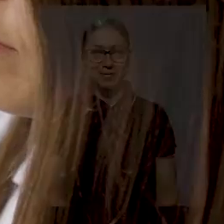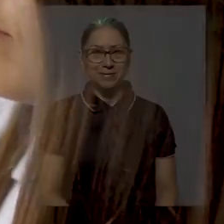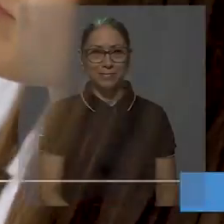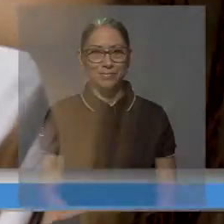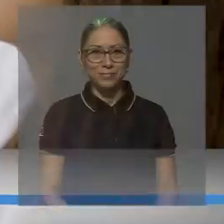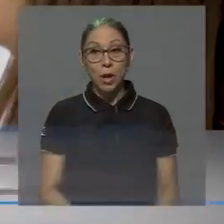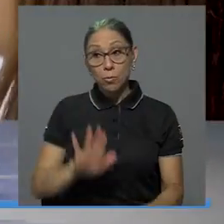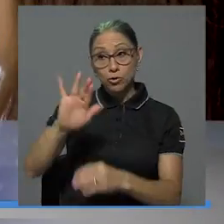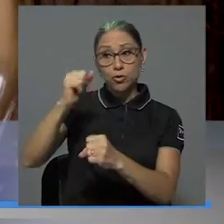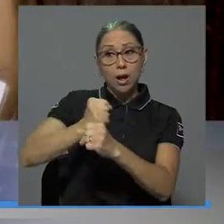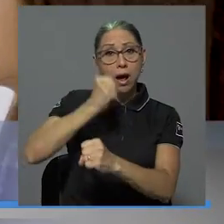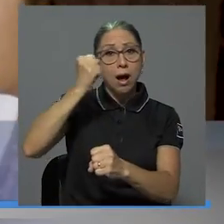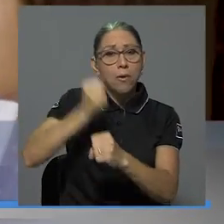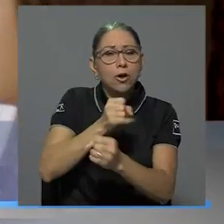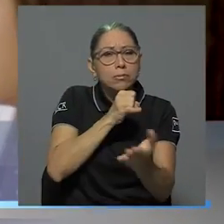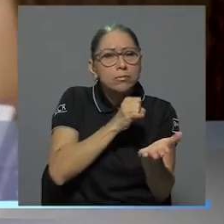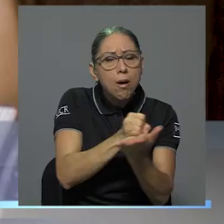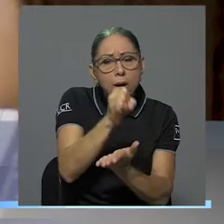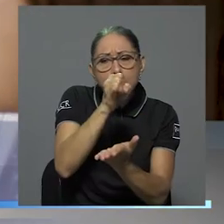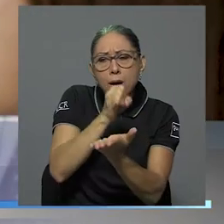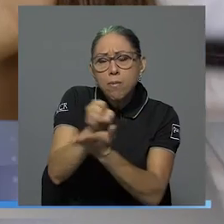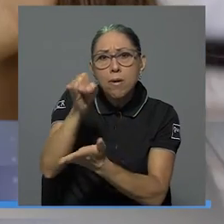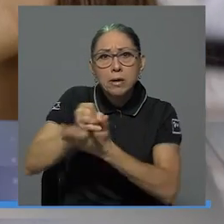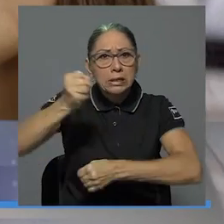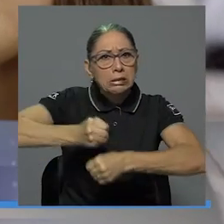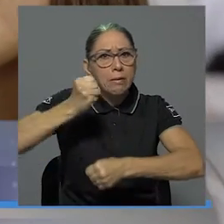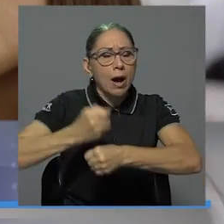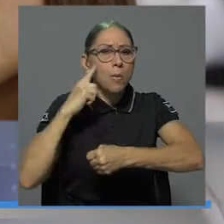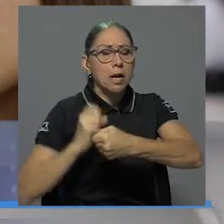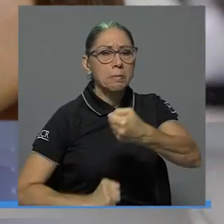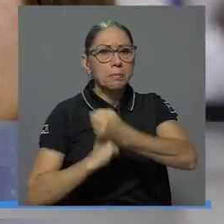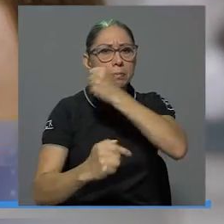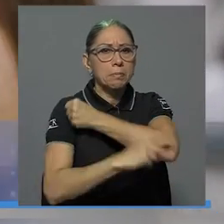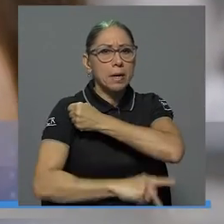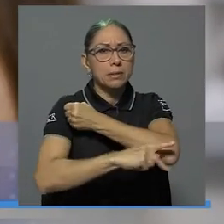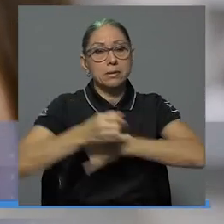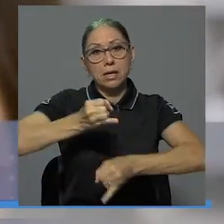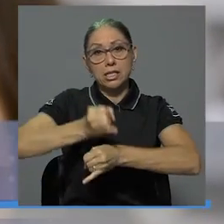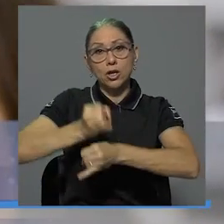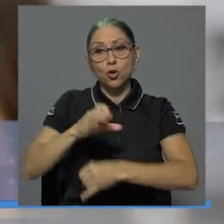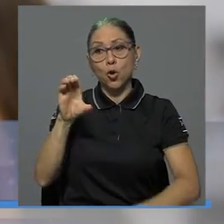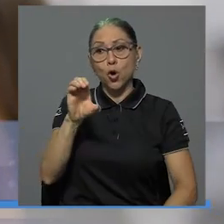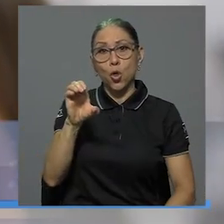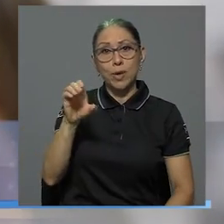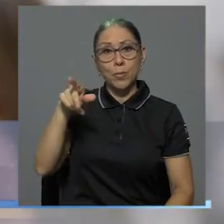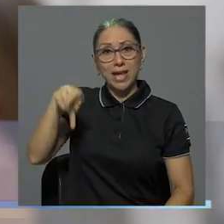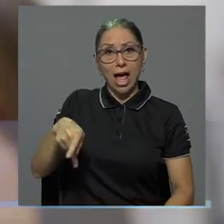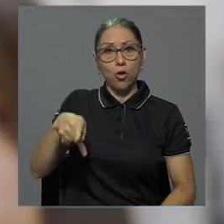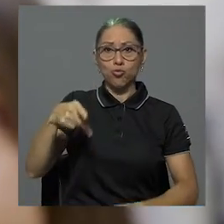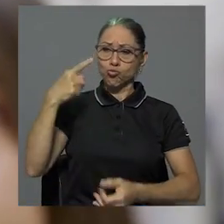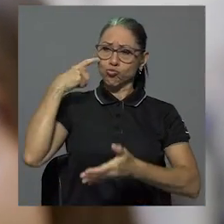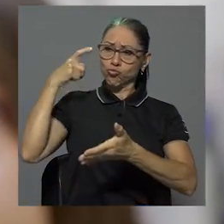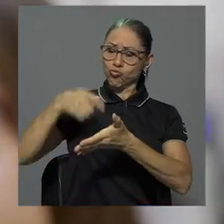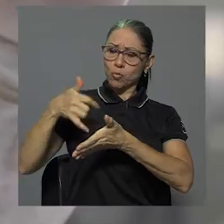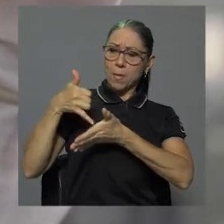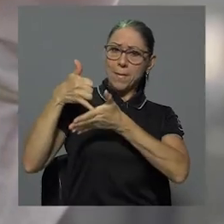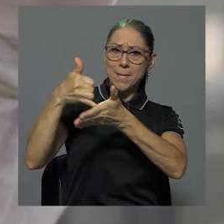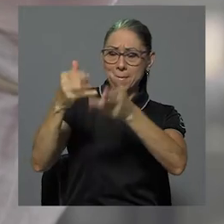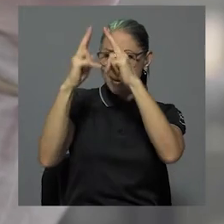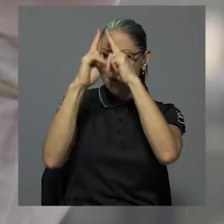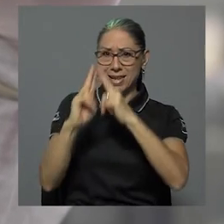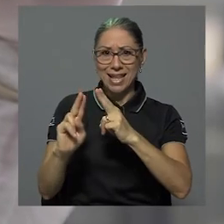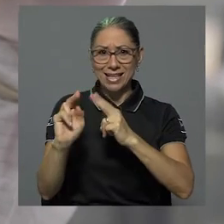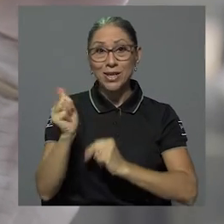Por su labor investigativa y su aporte al país, el Instituto Clodomiro Picado fue condecorado con el benemeritazgo